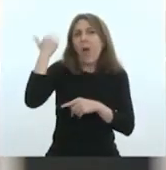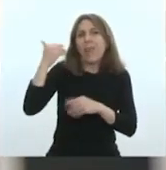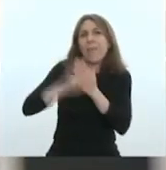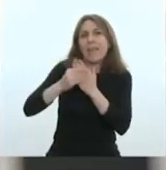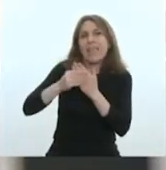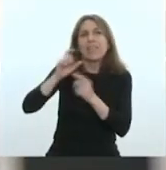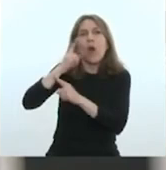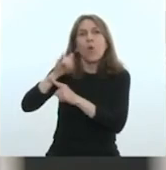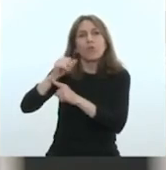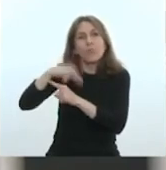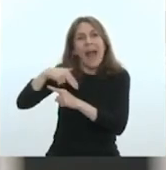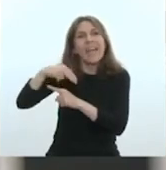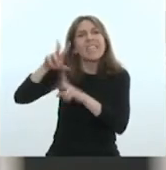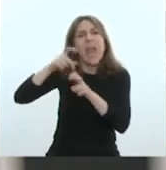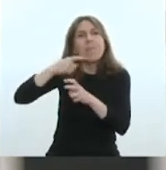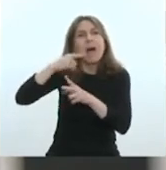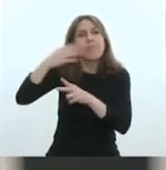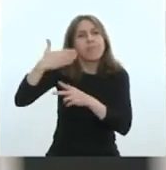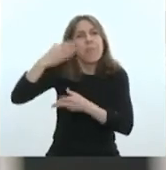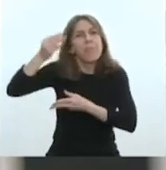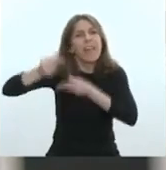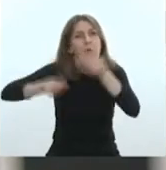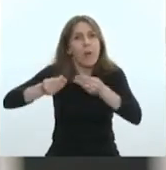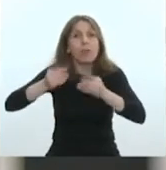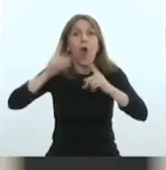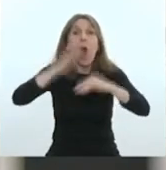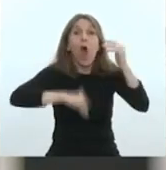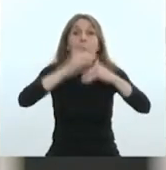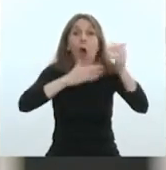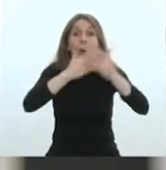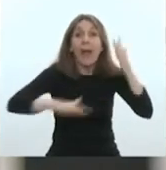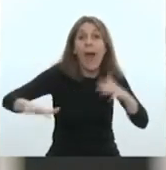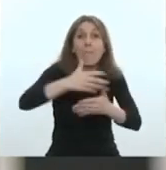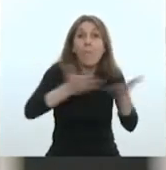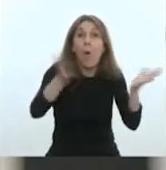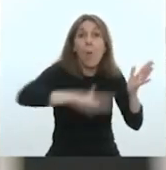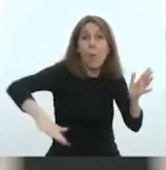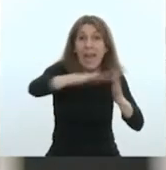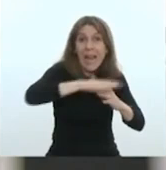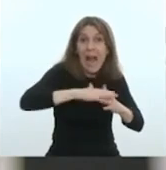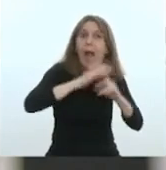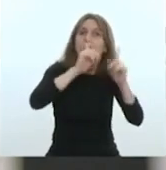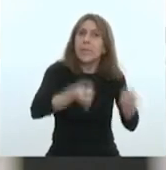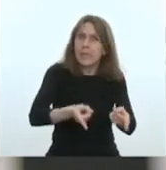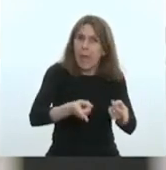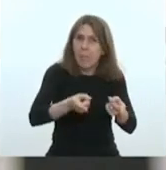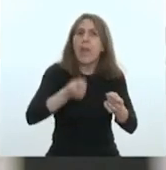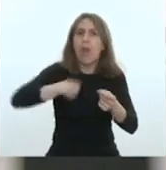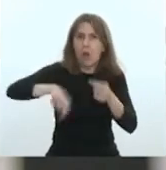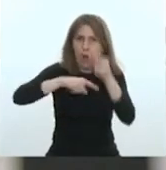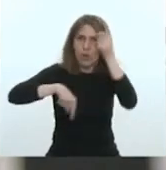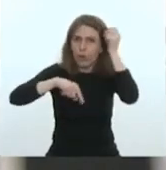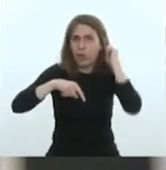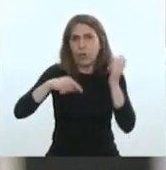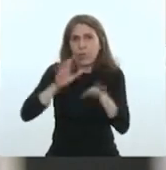Ministro Guzmán del presupuesto, la obra pública y también nosotros acá